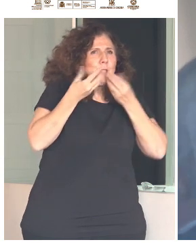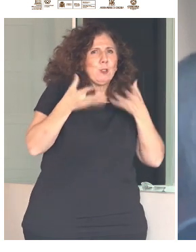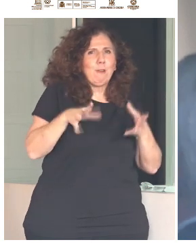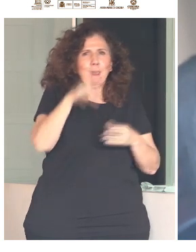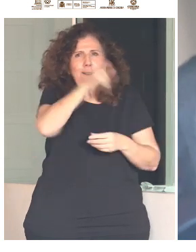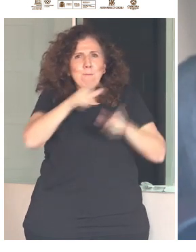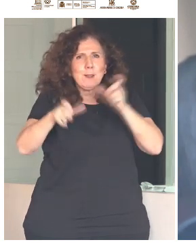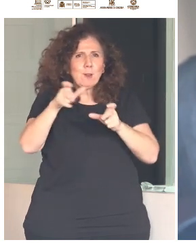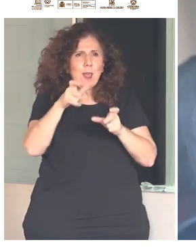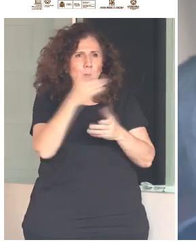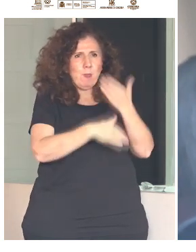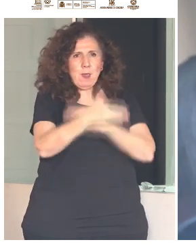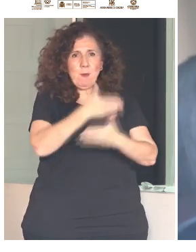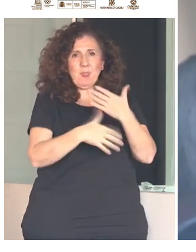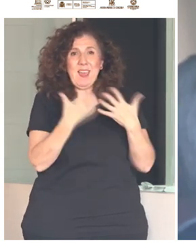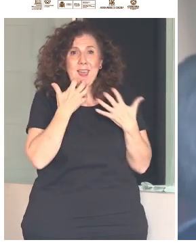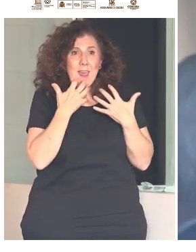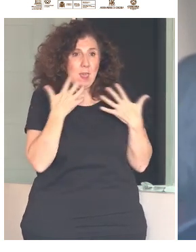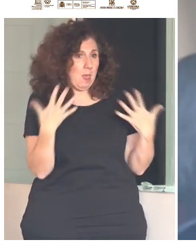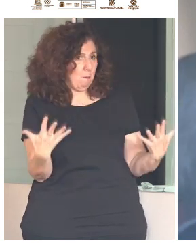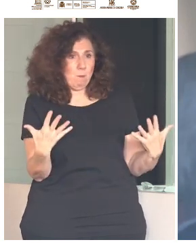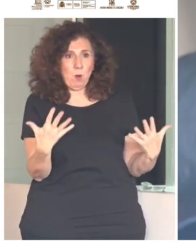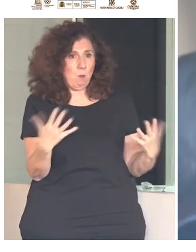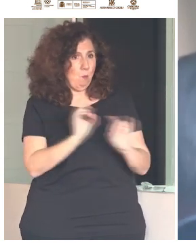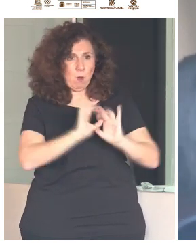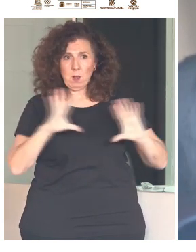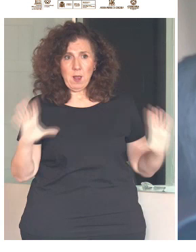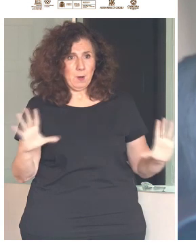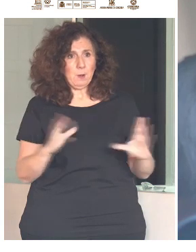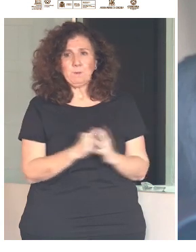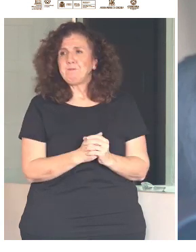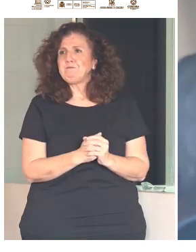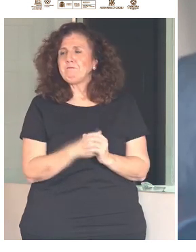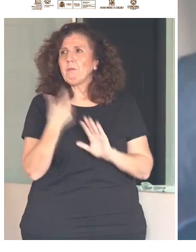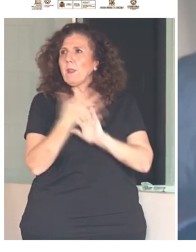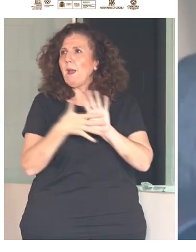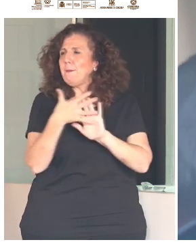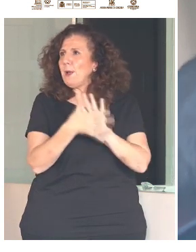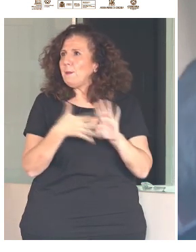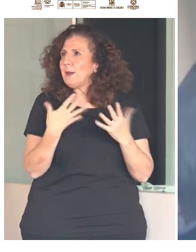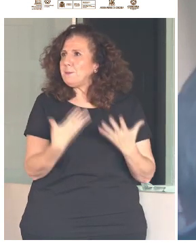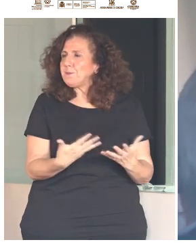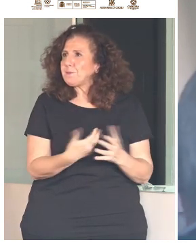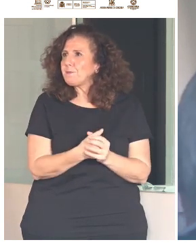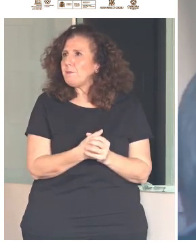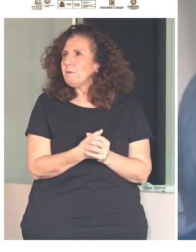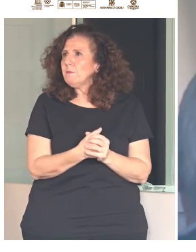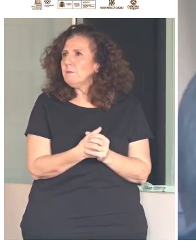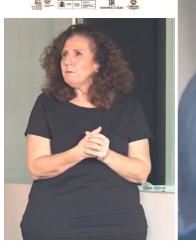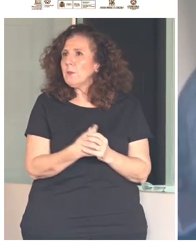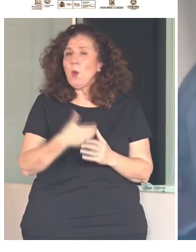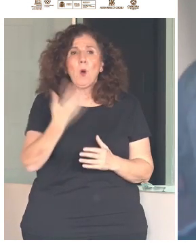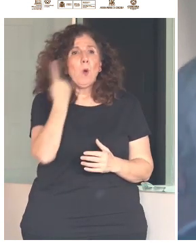con discapacidad. Ponía ejemplos esclarecedores esta observación. Hablaba de cuando habla una persona